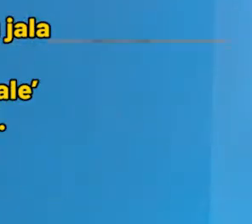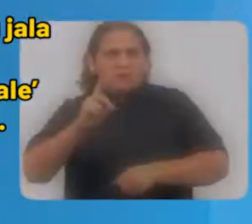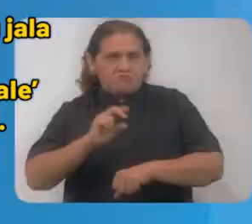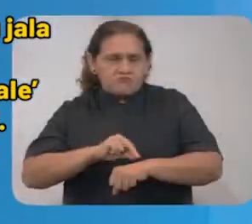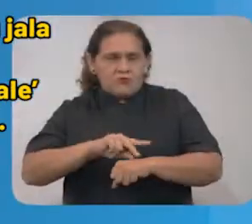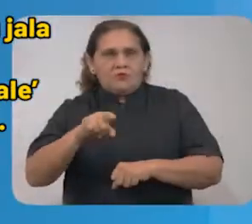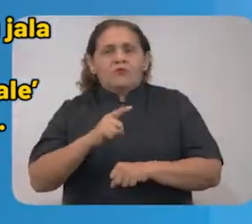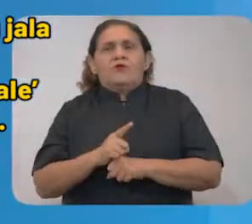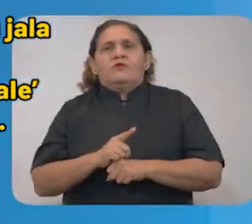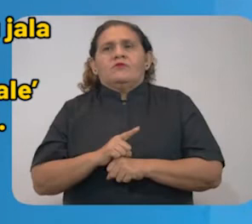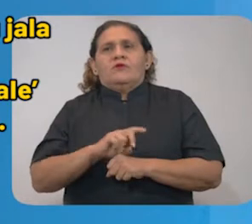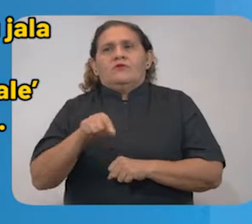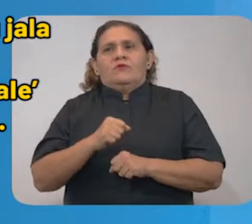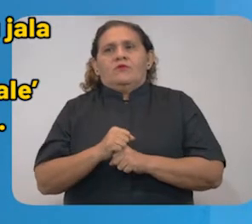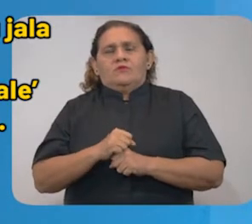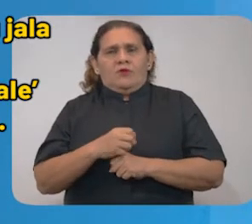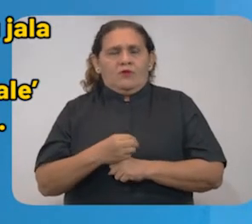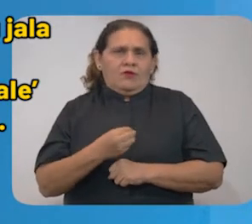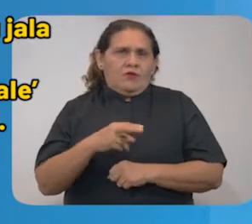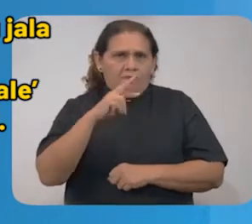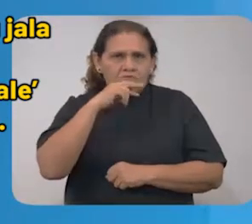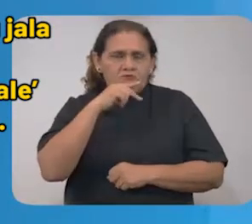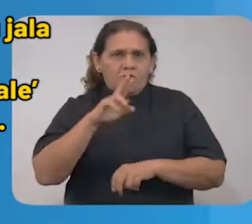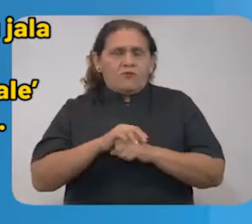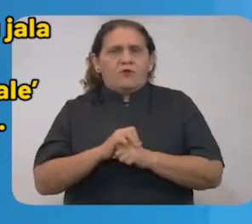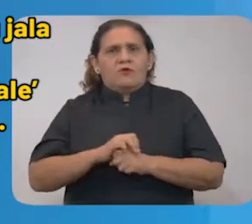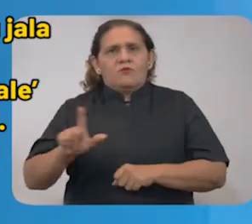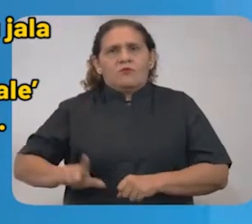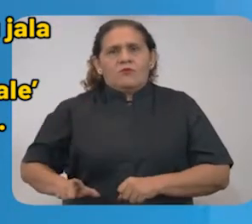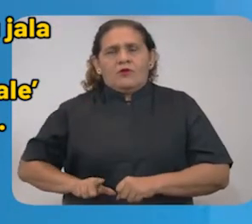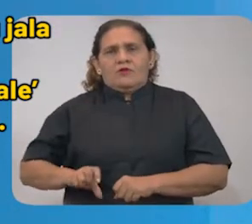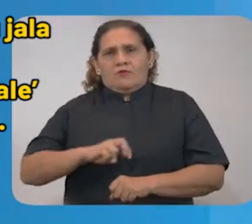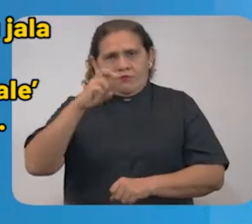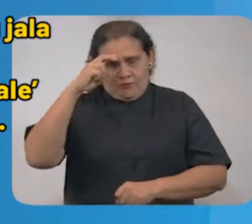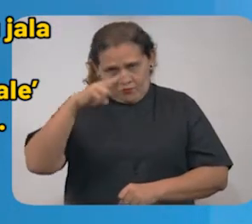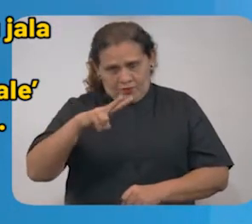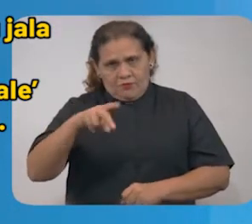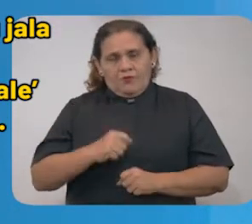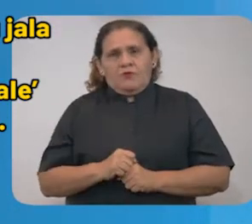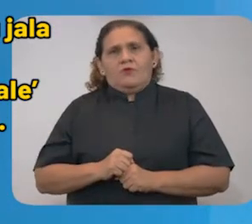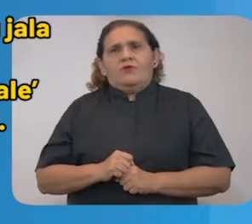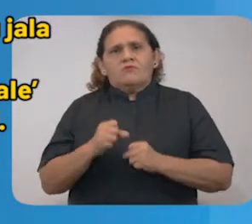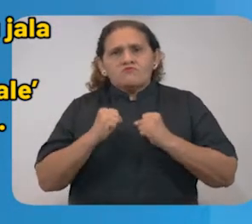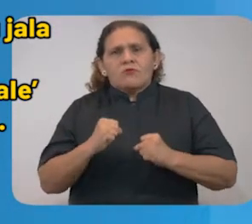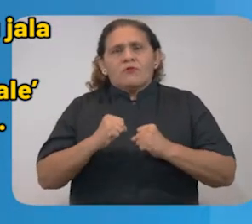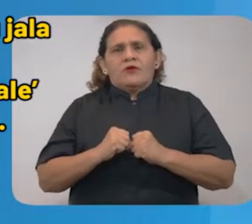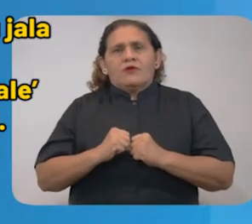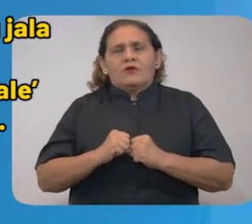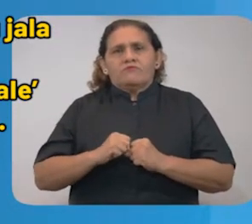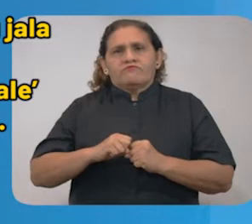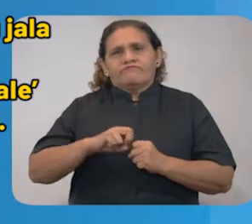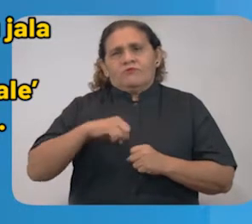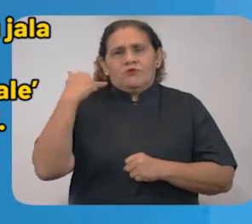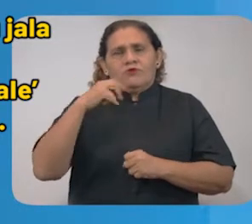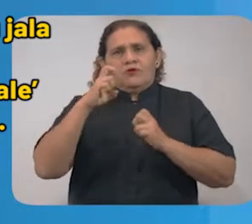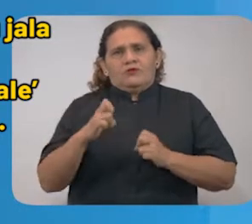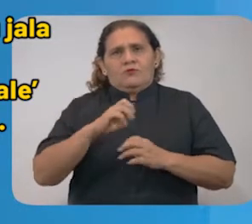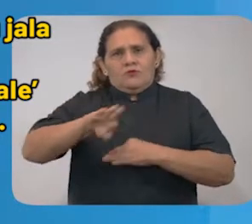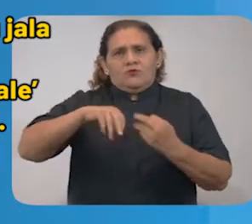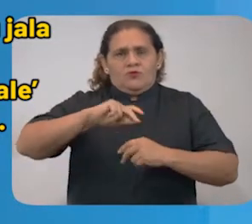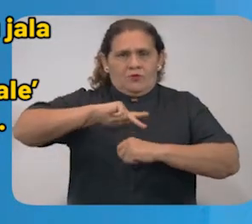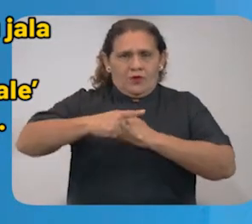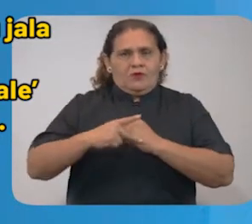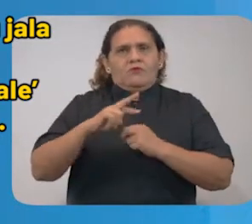El semáforo nacional anunciado por el Gobierno de México confirma que en Yucatán, como prácticamente todo el país, estamos en rojo,